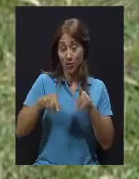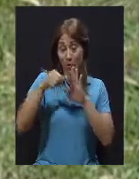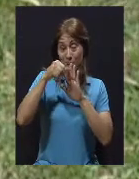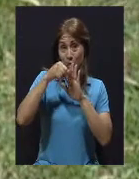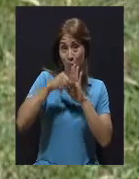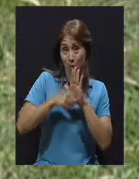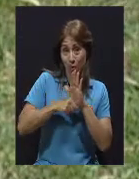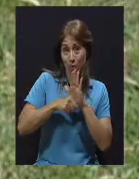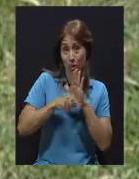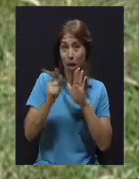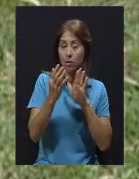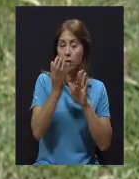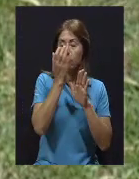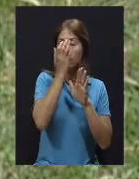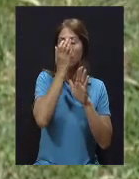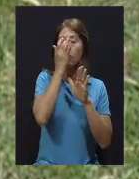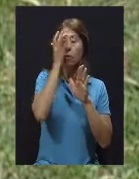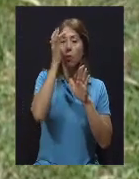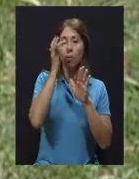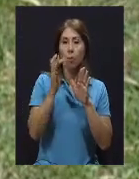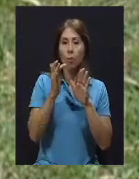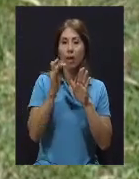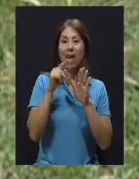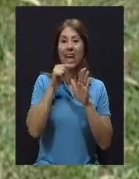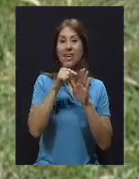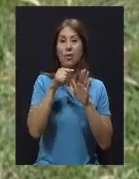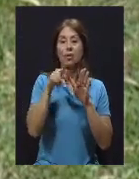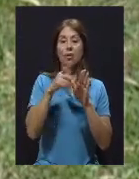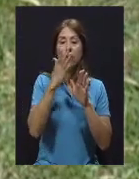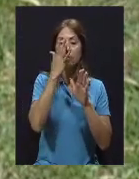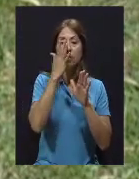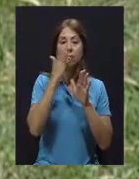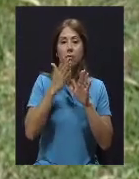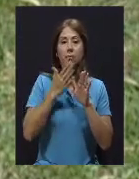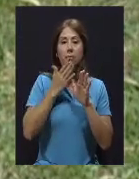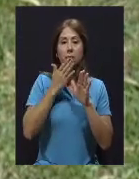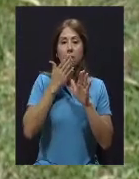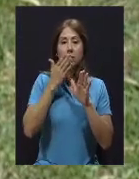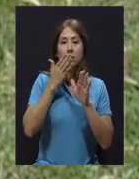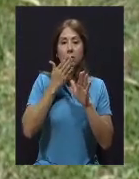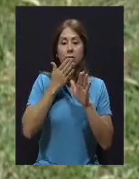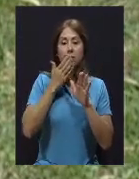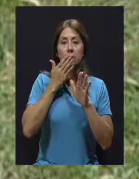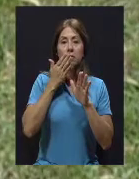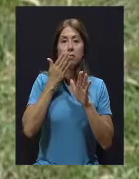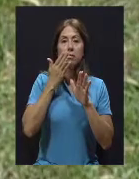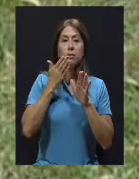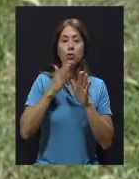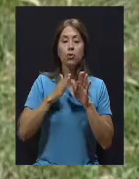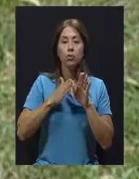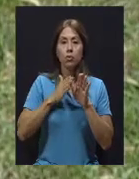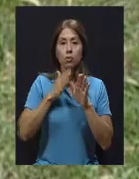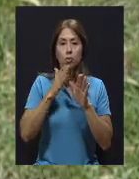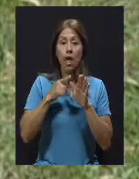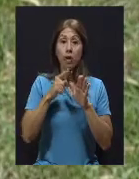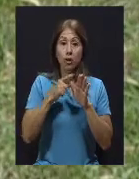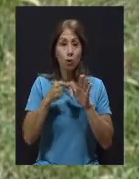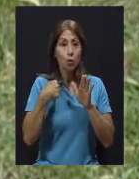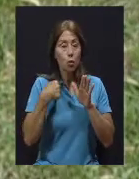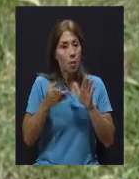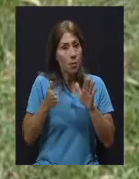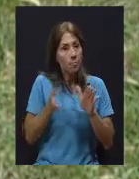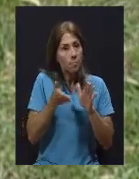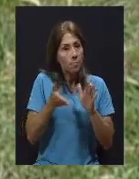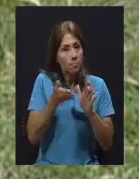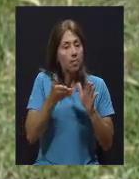se duermen, les da una respiración muy leve. Entonces se insta al paciente a que empiece a